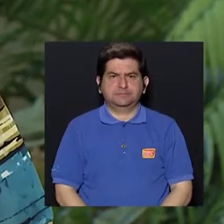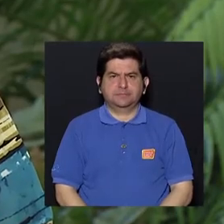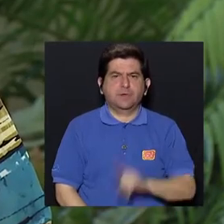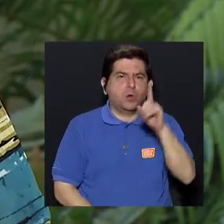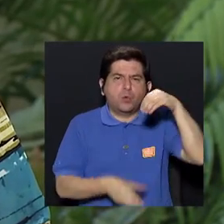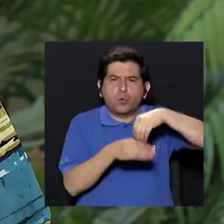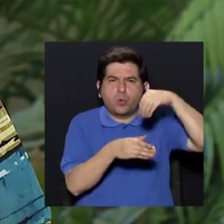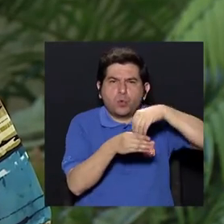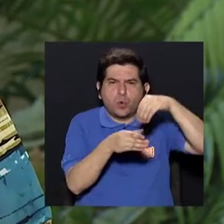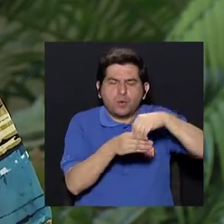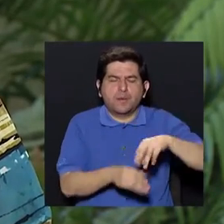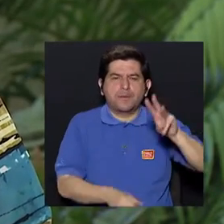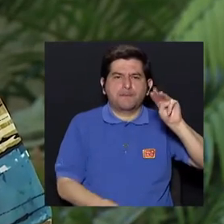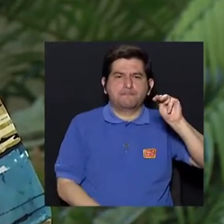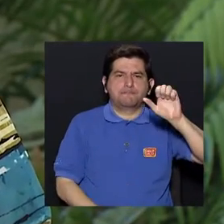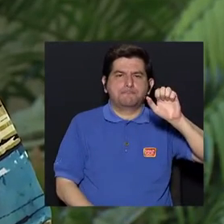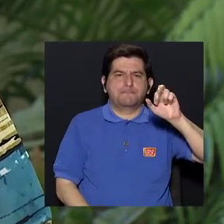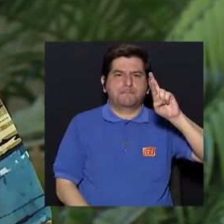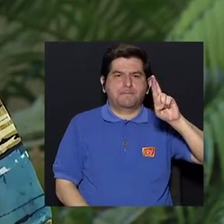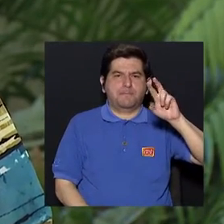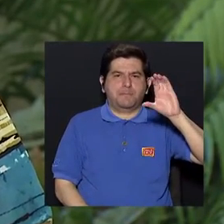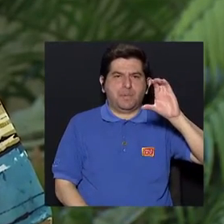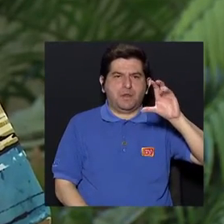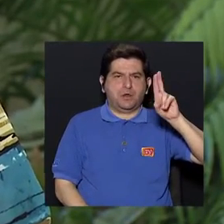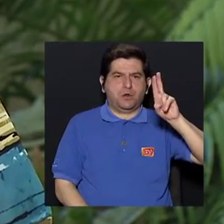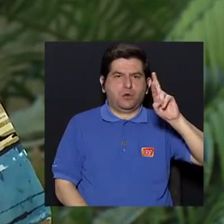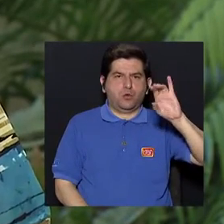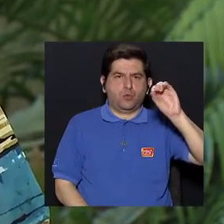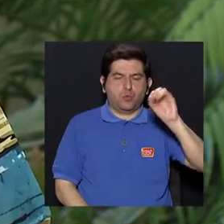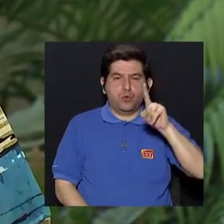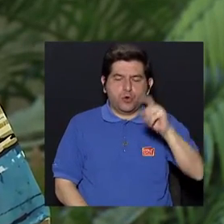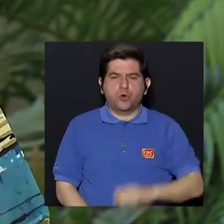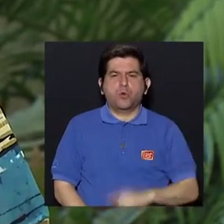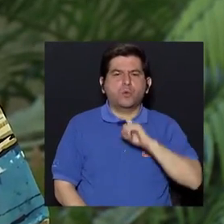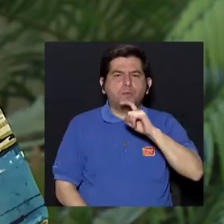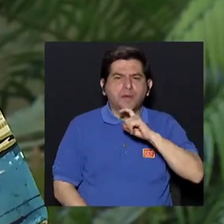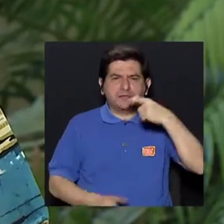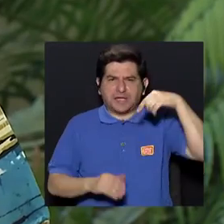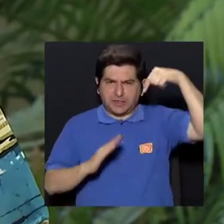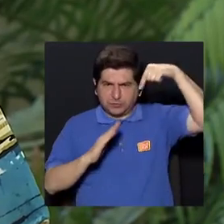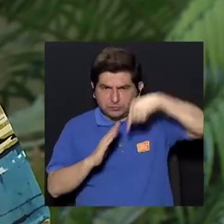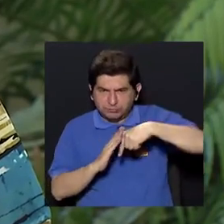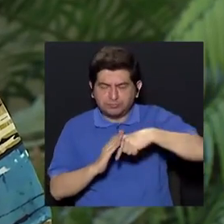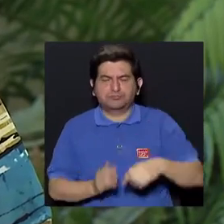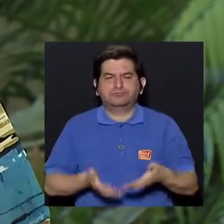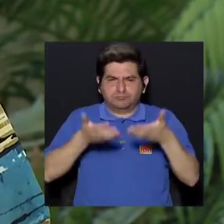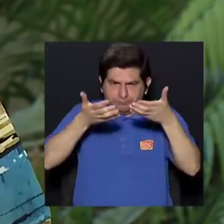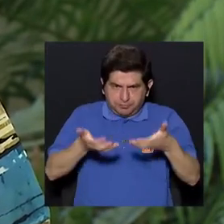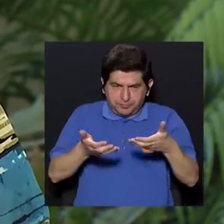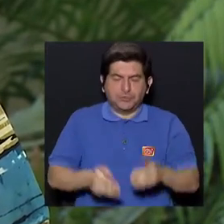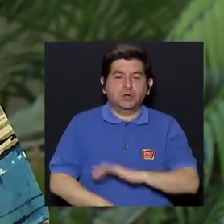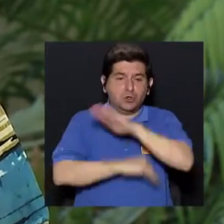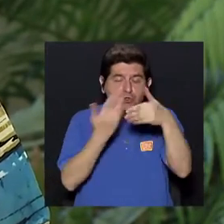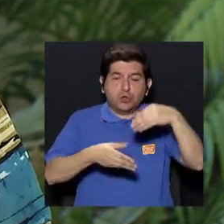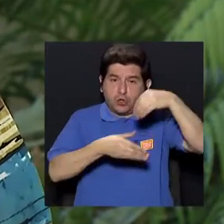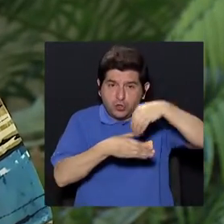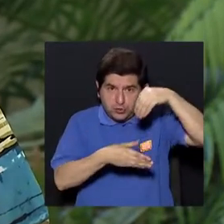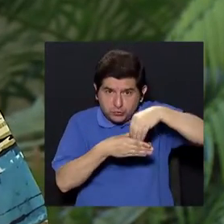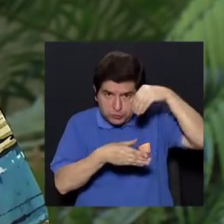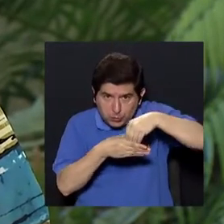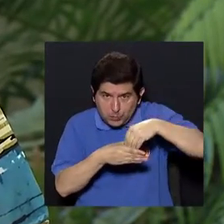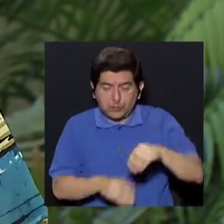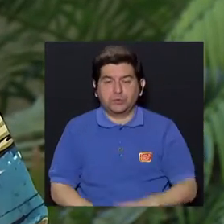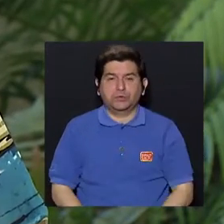Hay un componente, ¿verdad? Que es el mercurio, que es un metal pesado, ¿verdad? Entonces, todos los componentes que tengamos